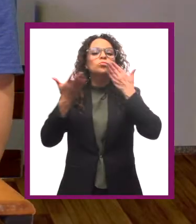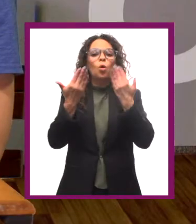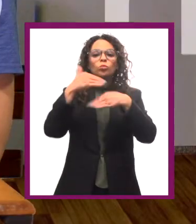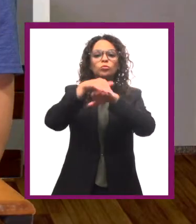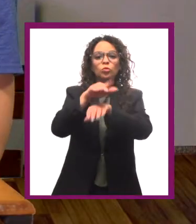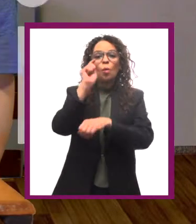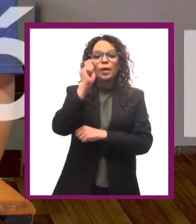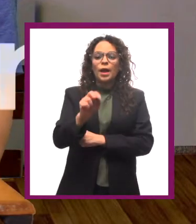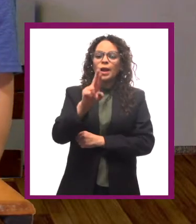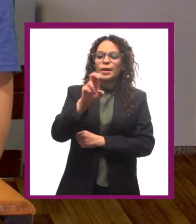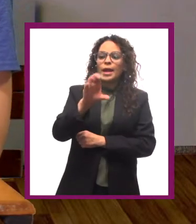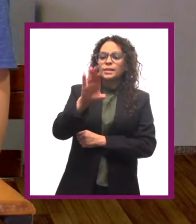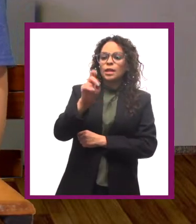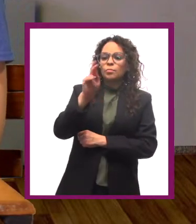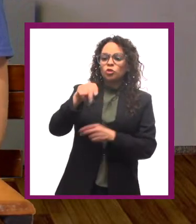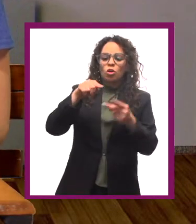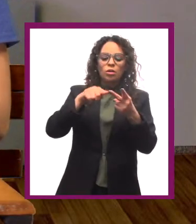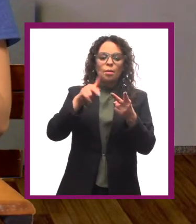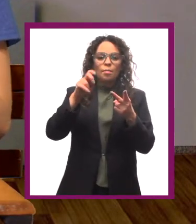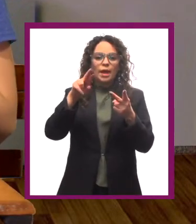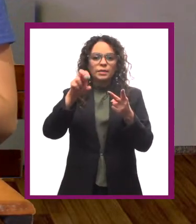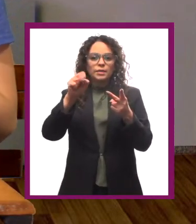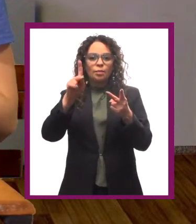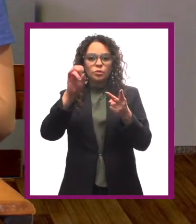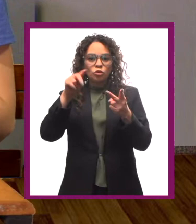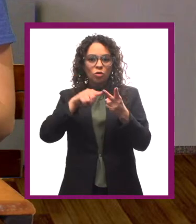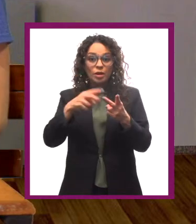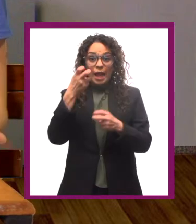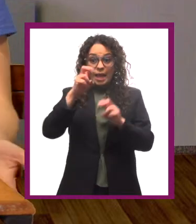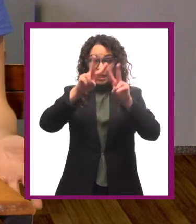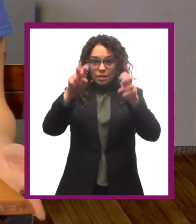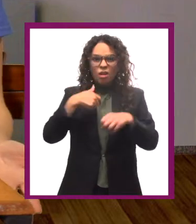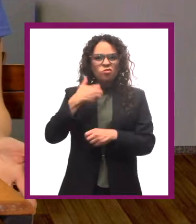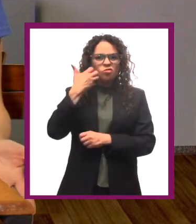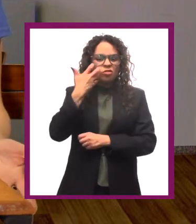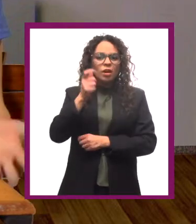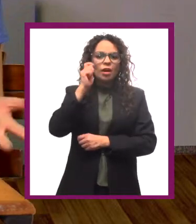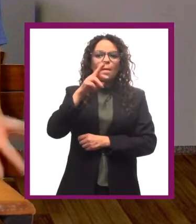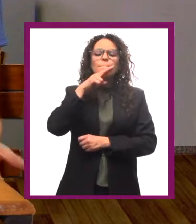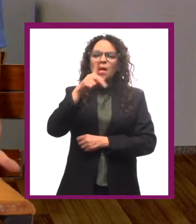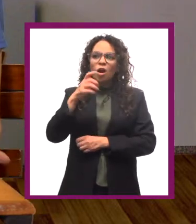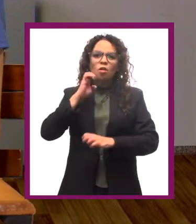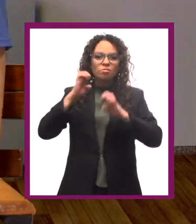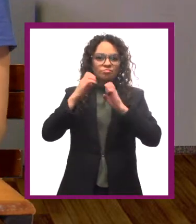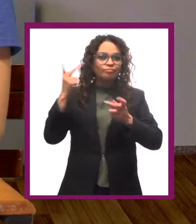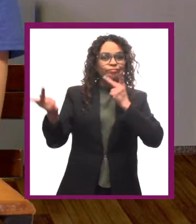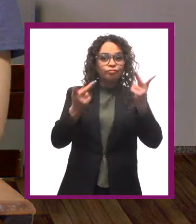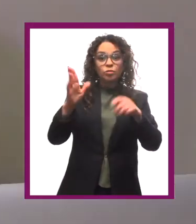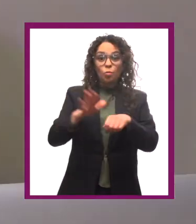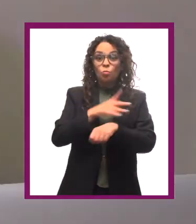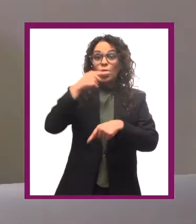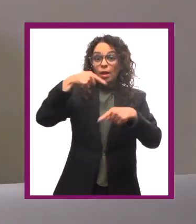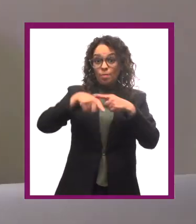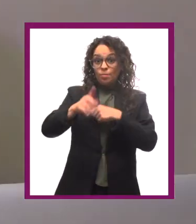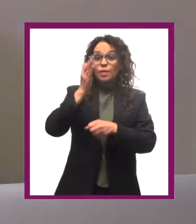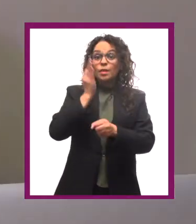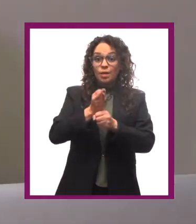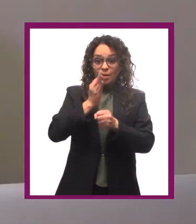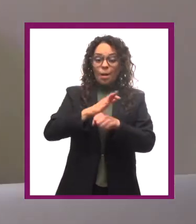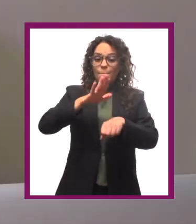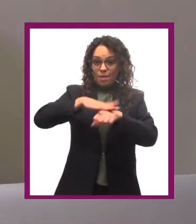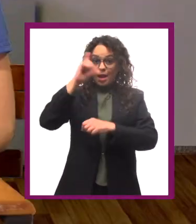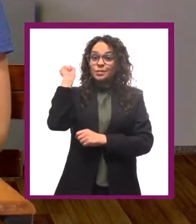estudios sobre recepción y percepción Justo sobre ese tema creo que deberíamos de hacer una entrevista porque se empieza a poner bastante